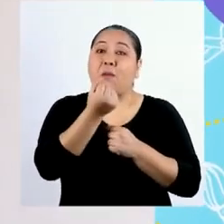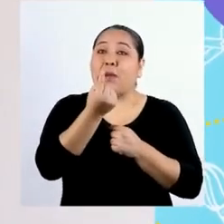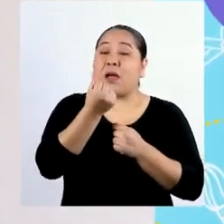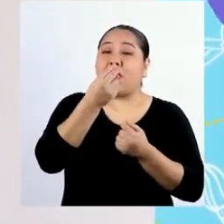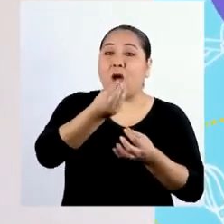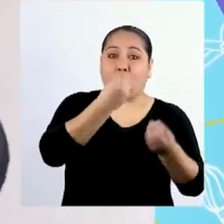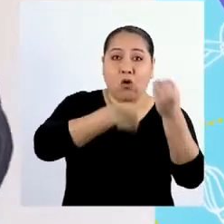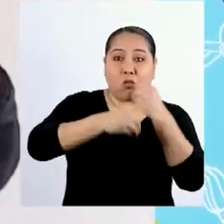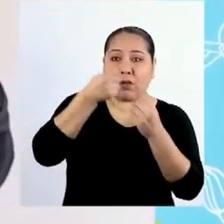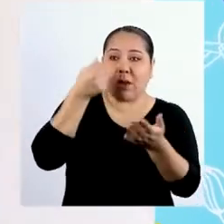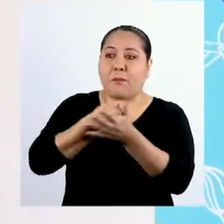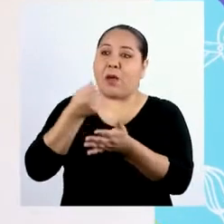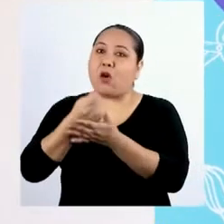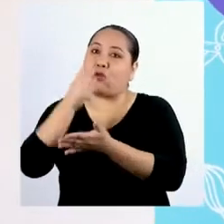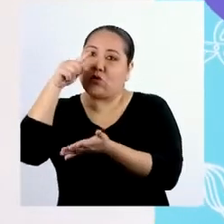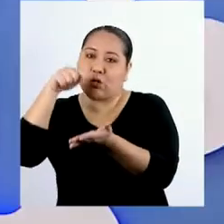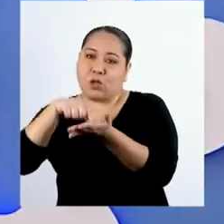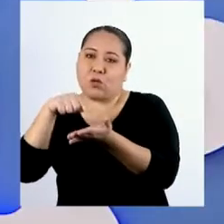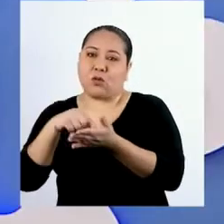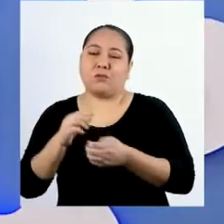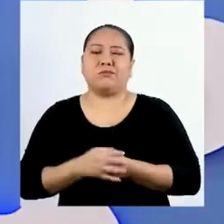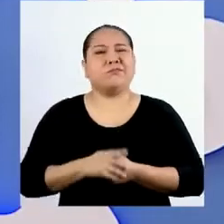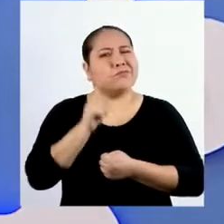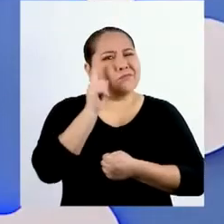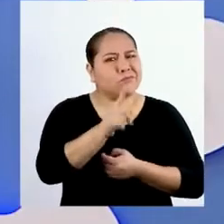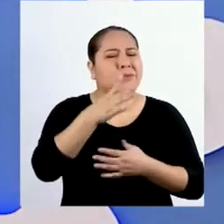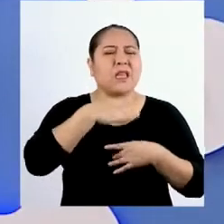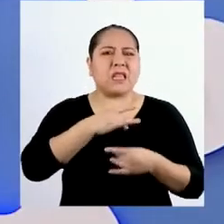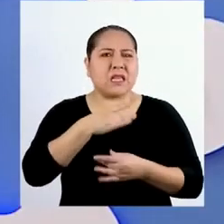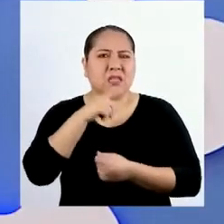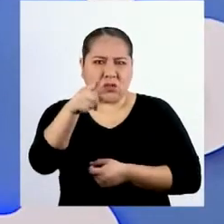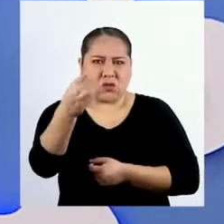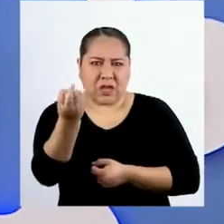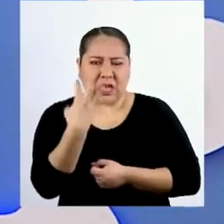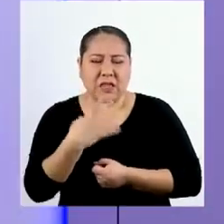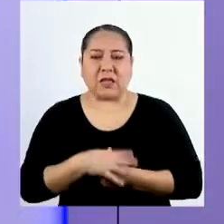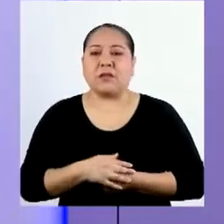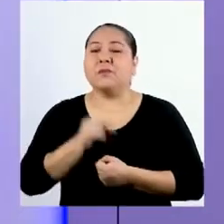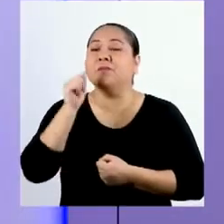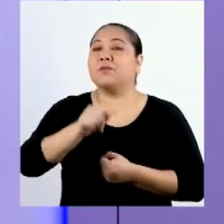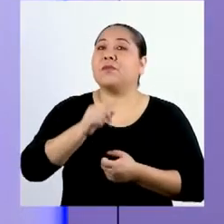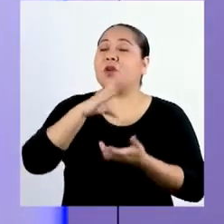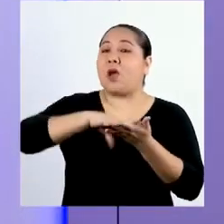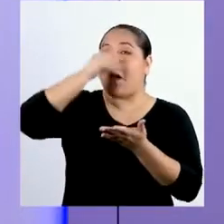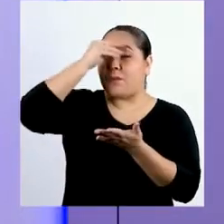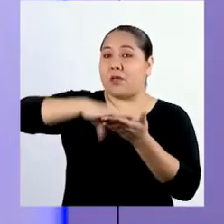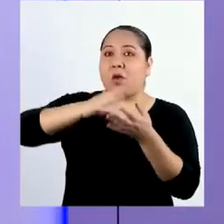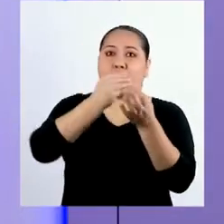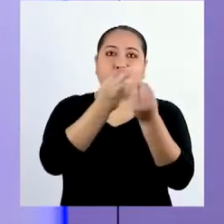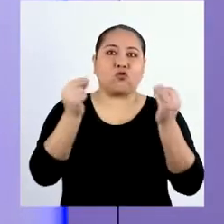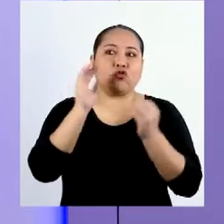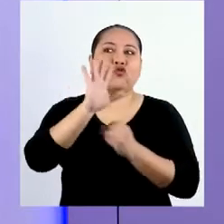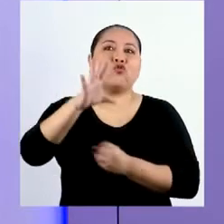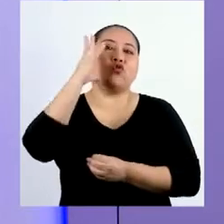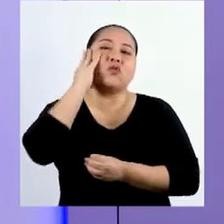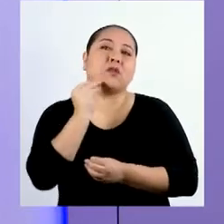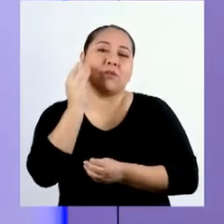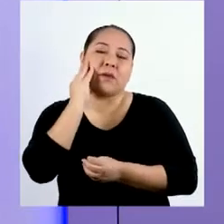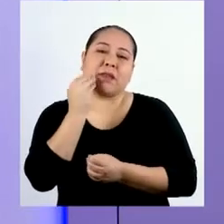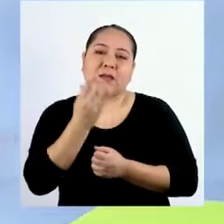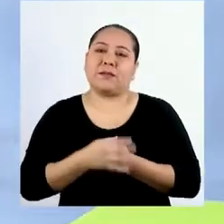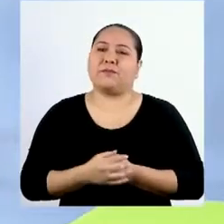alimentos y el pago de una deuda. Muy interesante lo que dijeron. Estoy aprendiendo mucho con sus